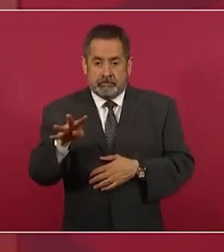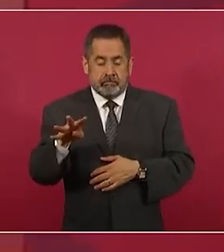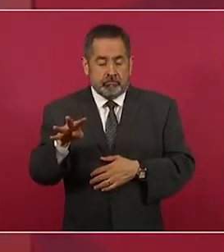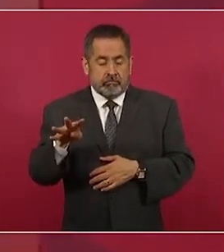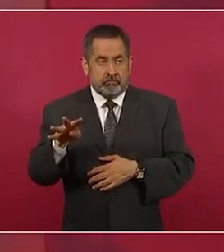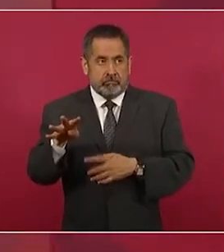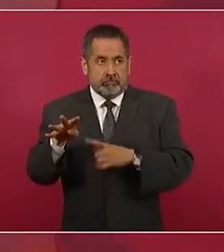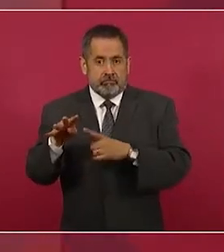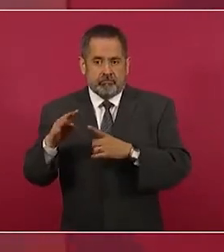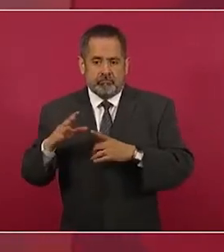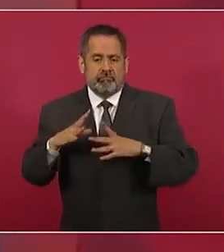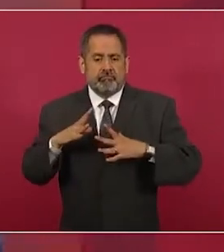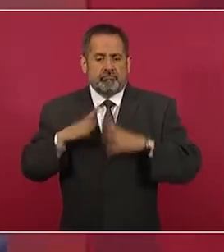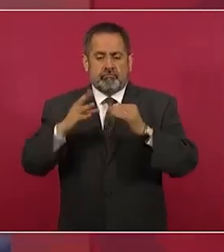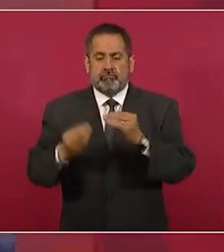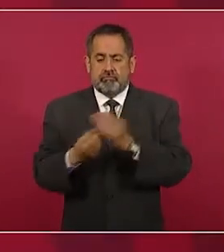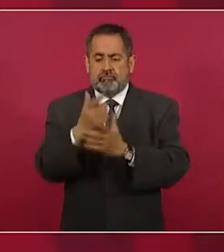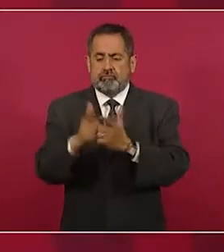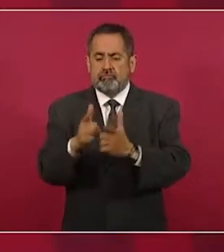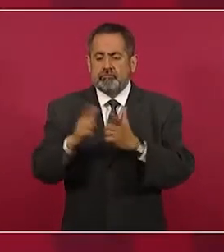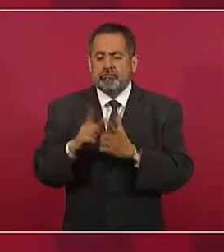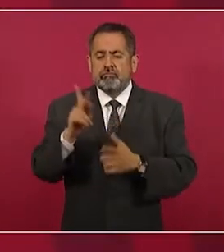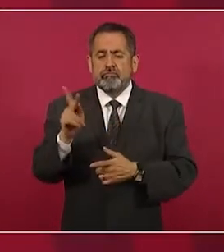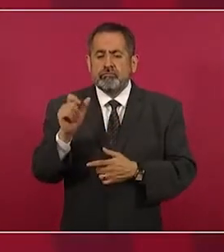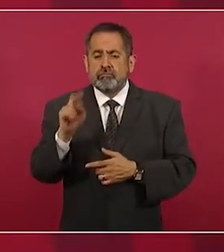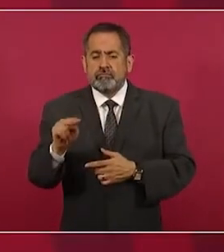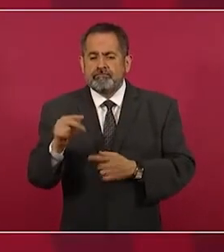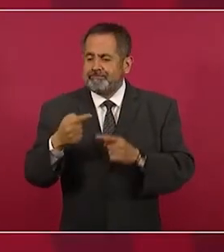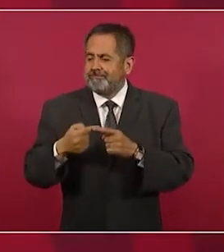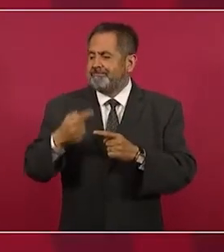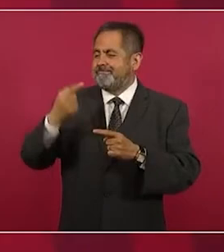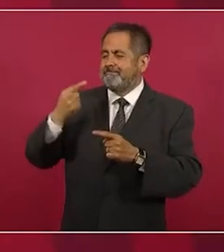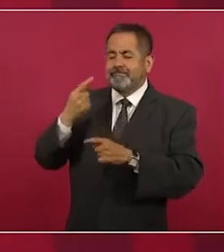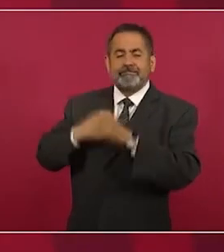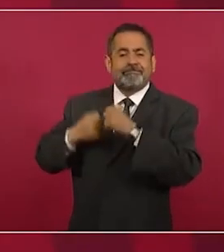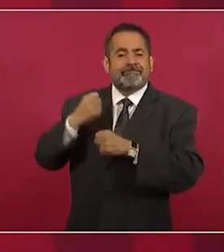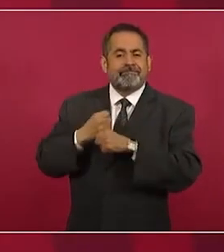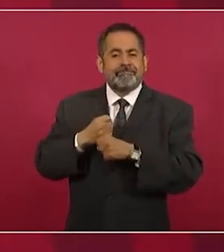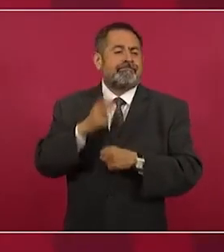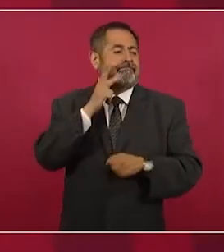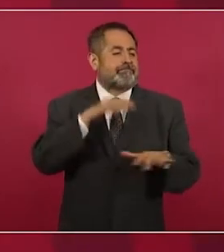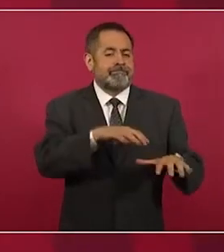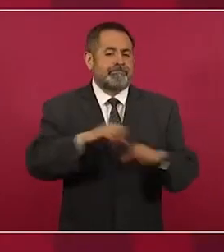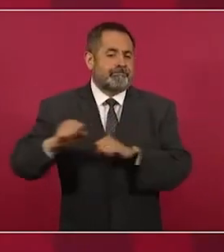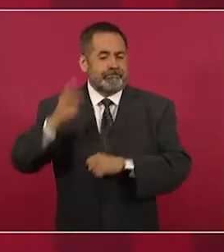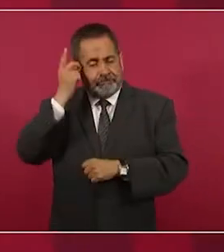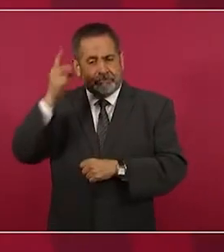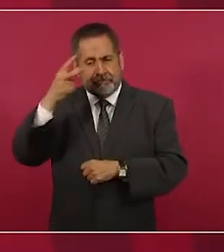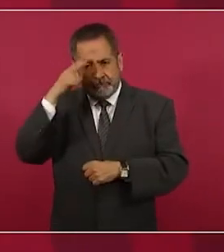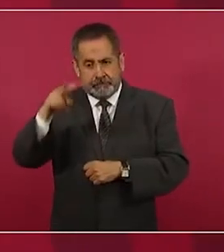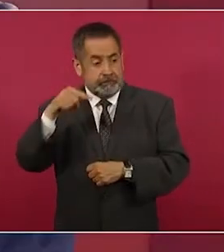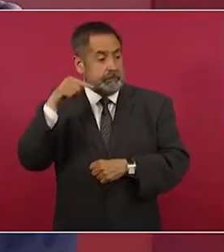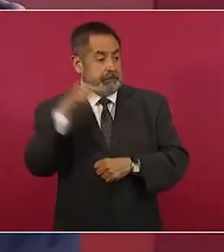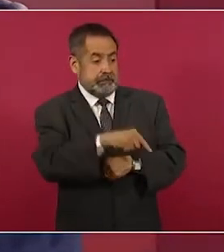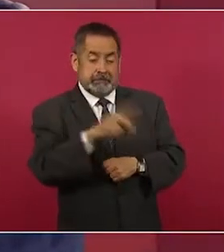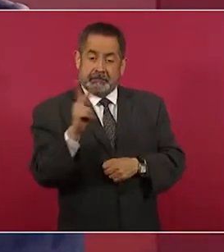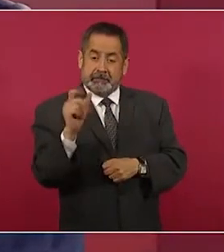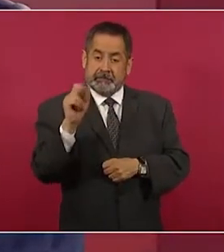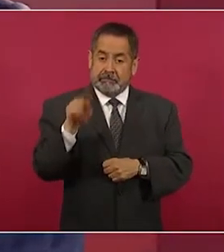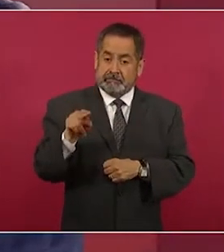para oponerse a la política patriótica